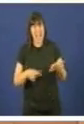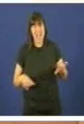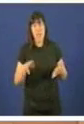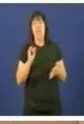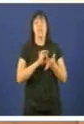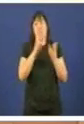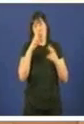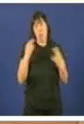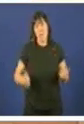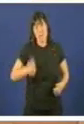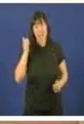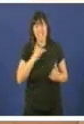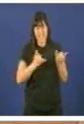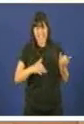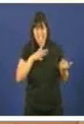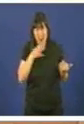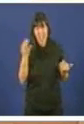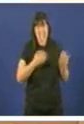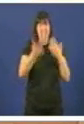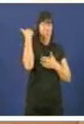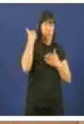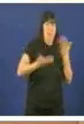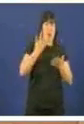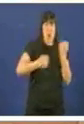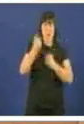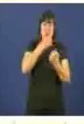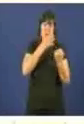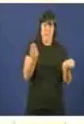servicios públicos en plena crisi que en bolanza económica. Máis nada, moitas gracias.